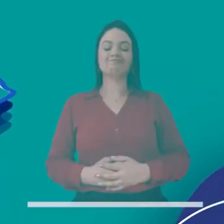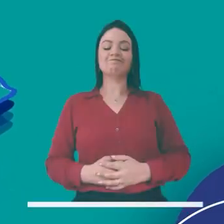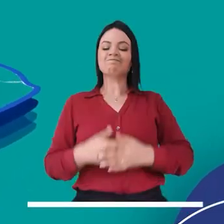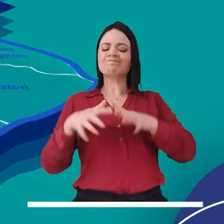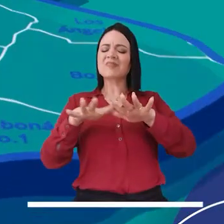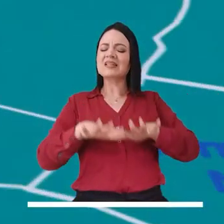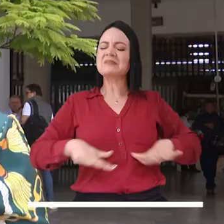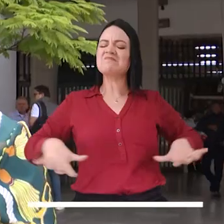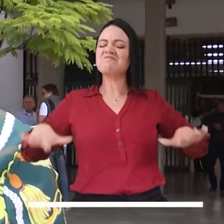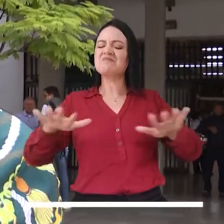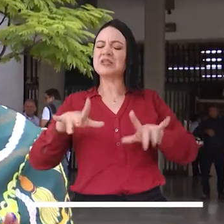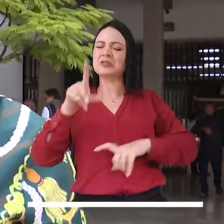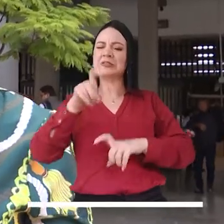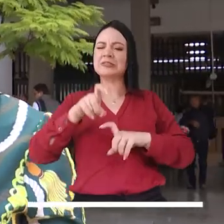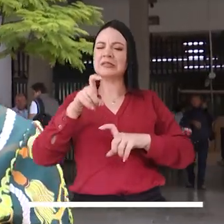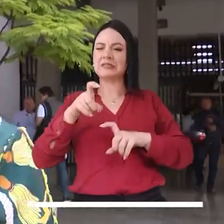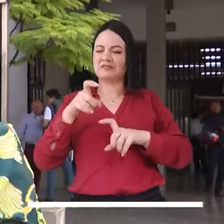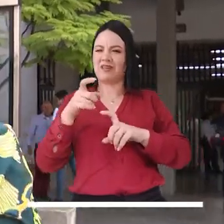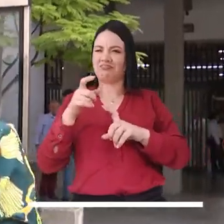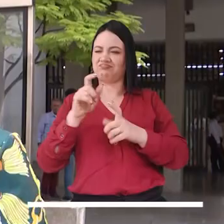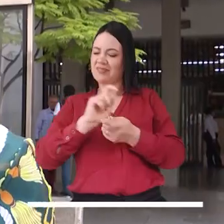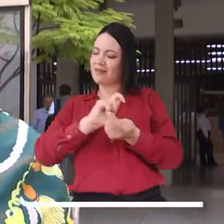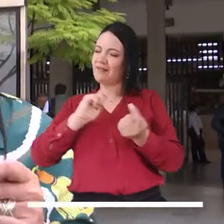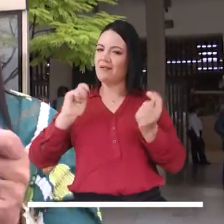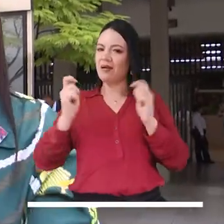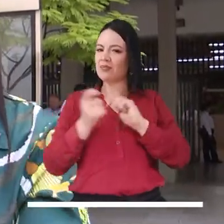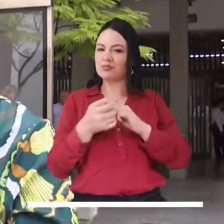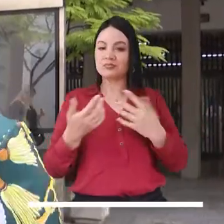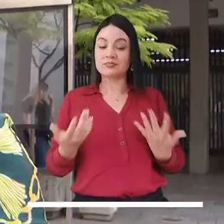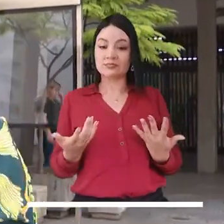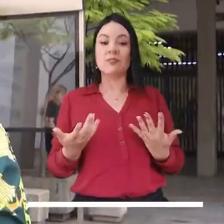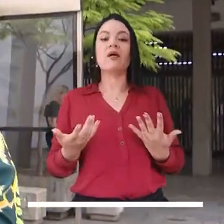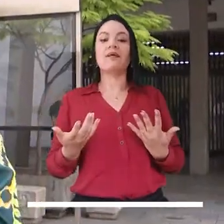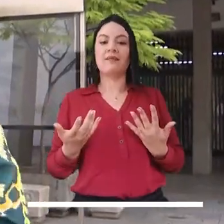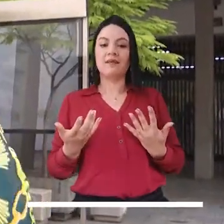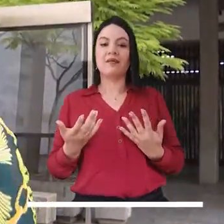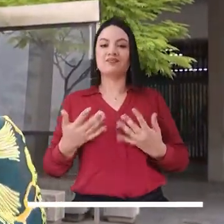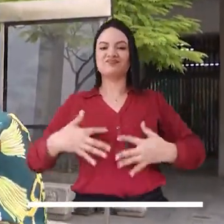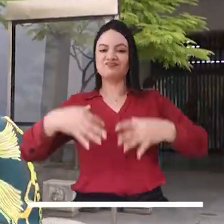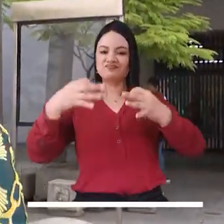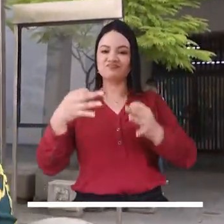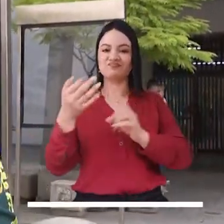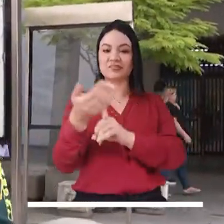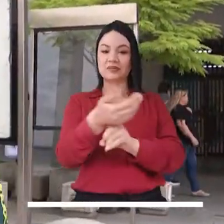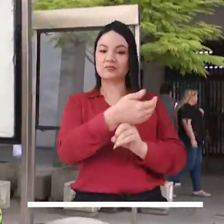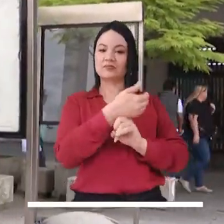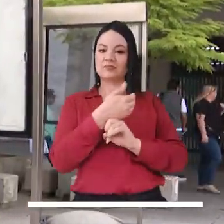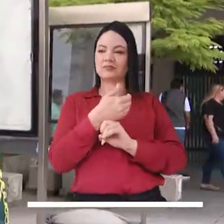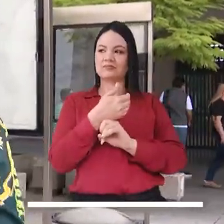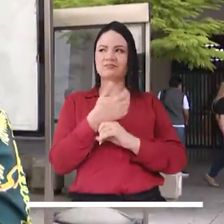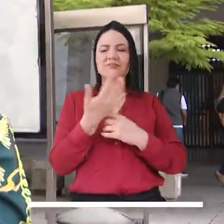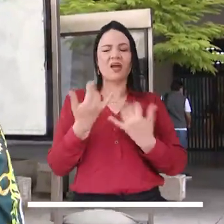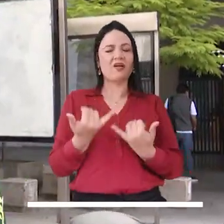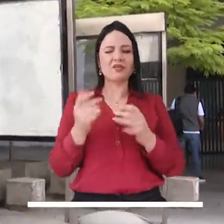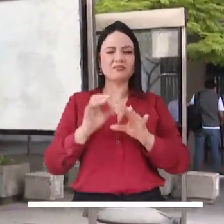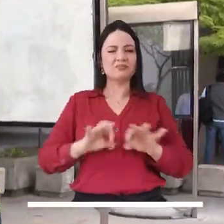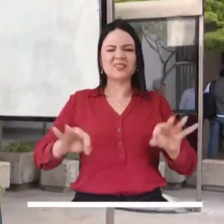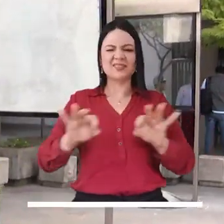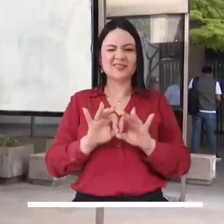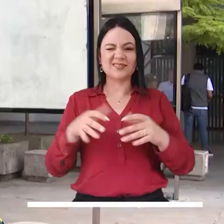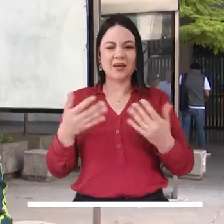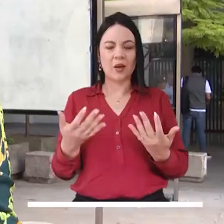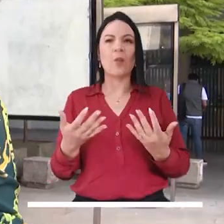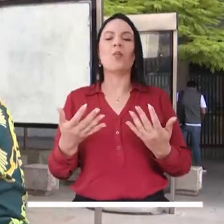La ciudad necesita un cambio en la atención al fenómeno de la seguridad. Ahora debe ser muy